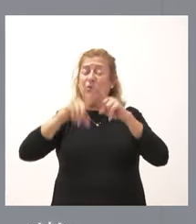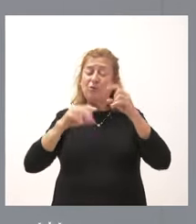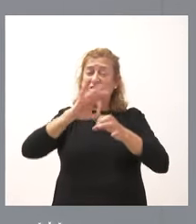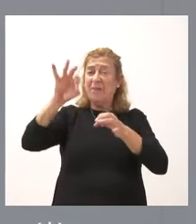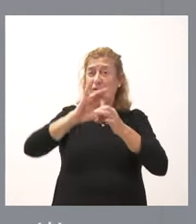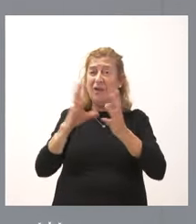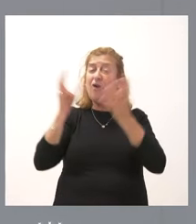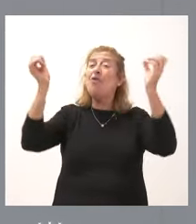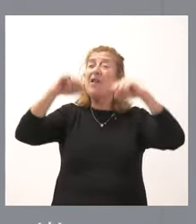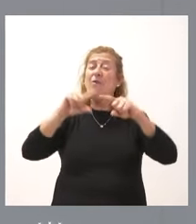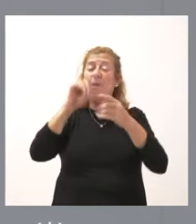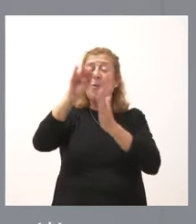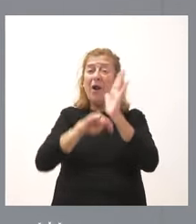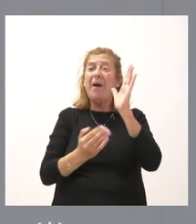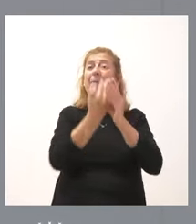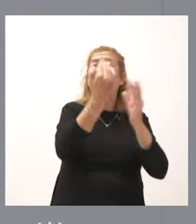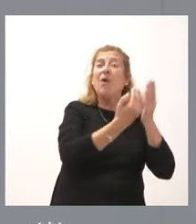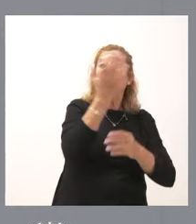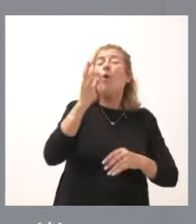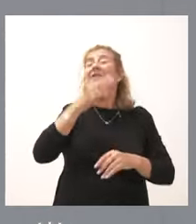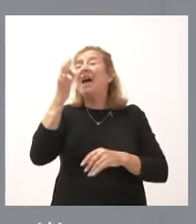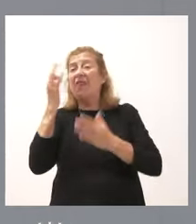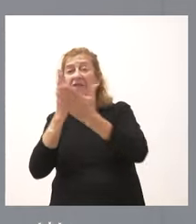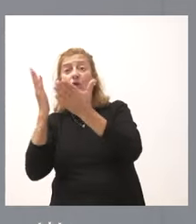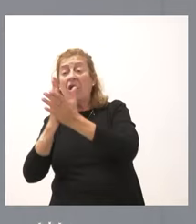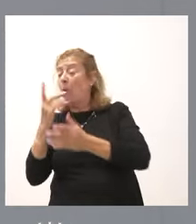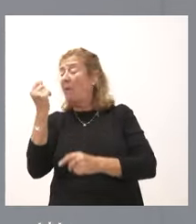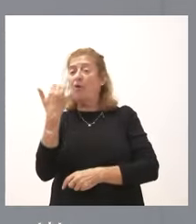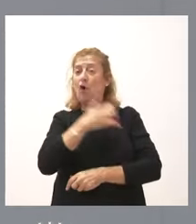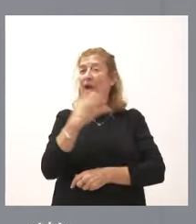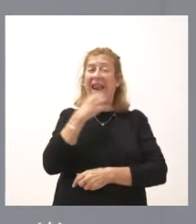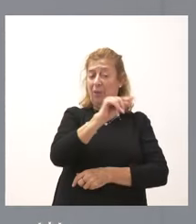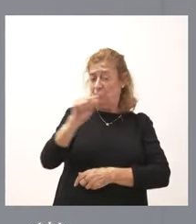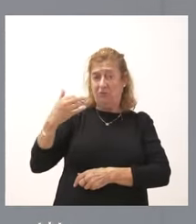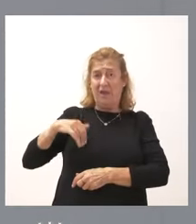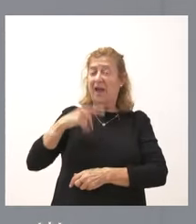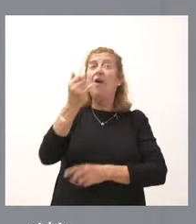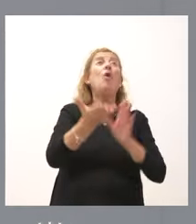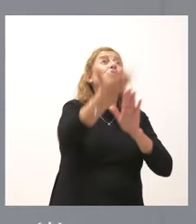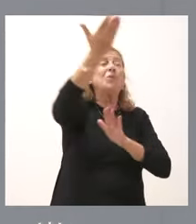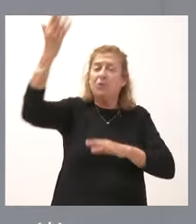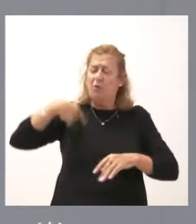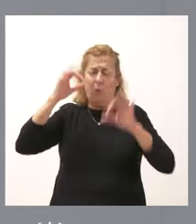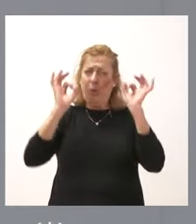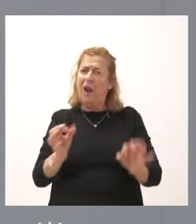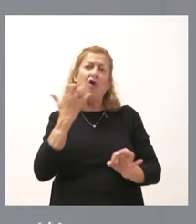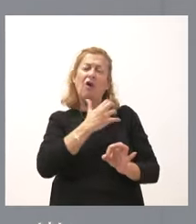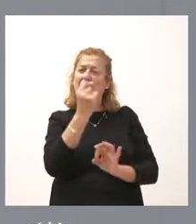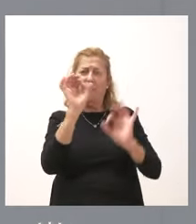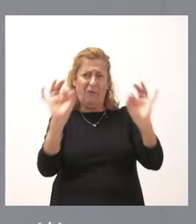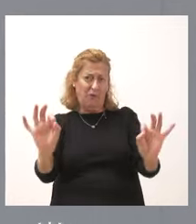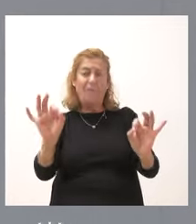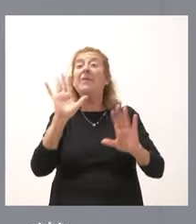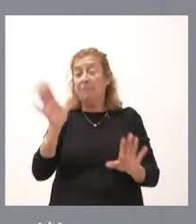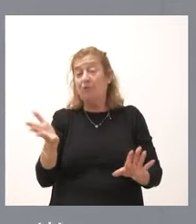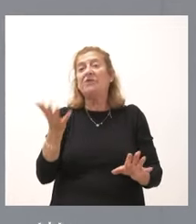como el programa Madrugadores o Tardes en el cole, venimos varios años congelando el precio, aun cuanto los costes han subido. Y, por tanto, yo creo